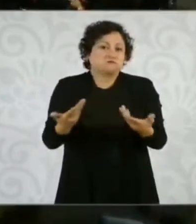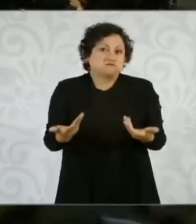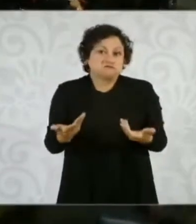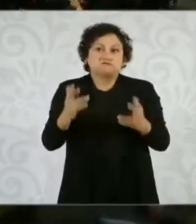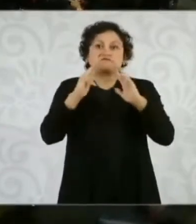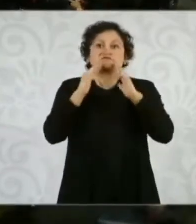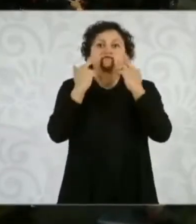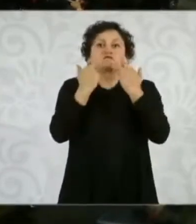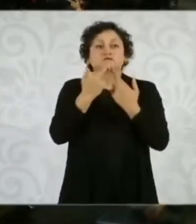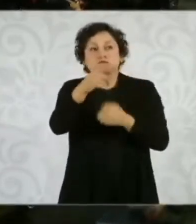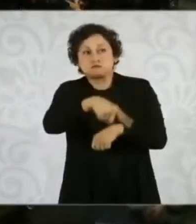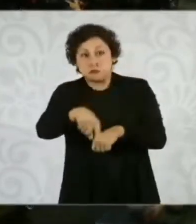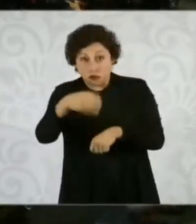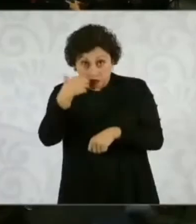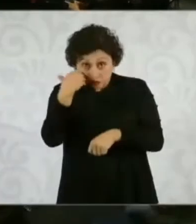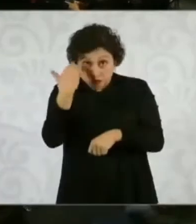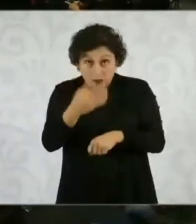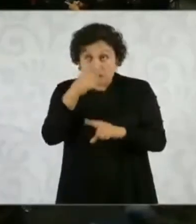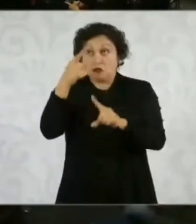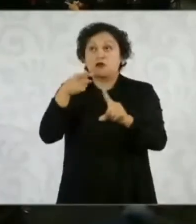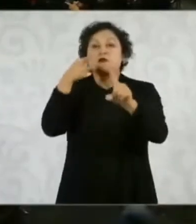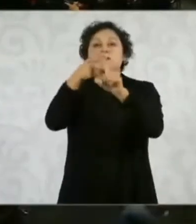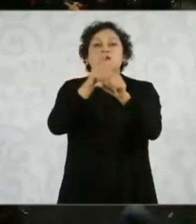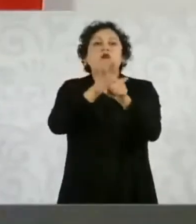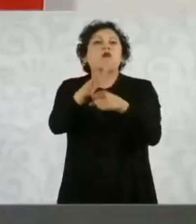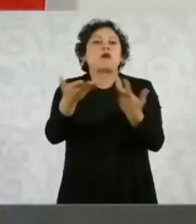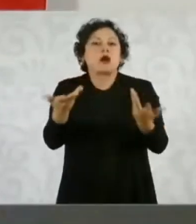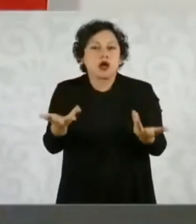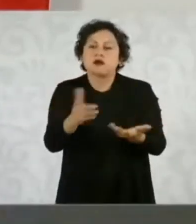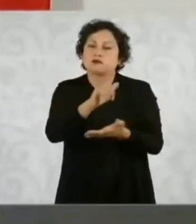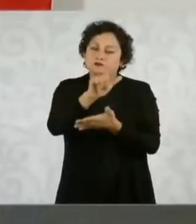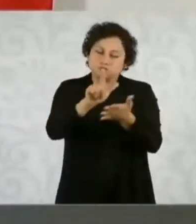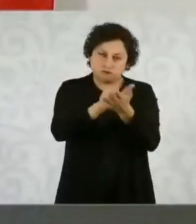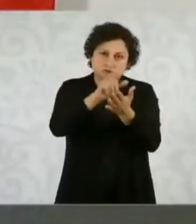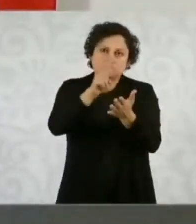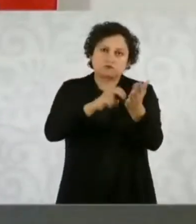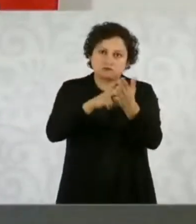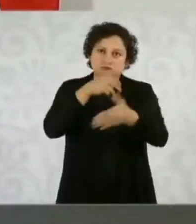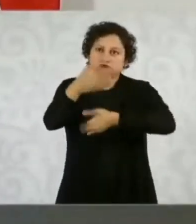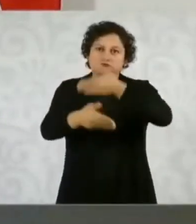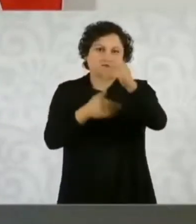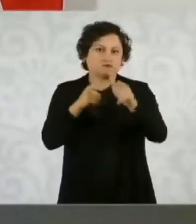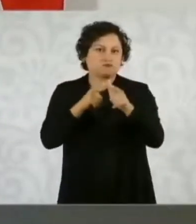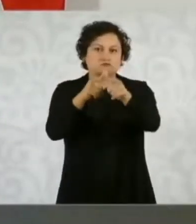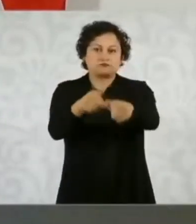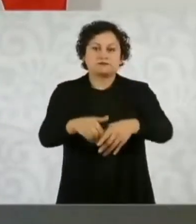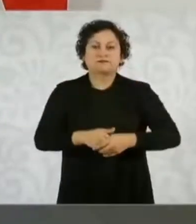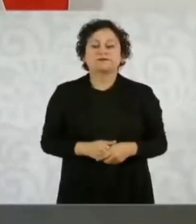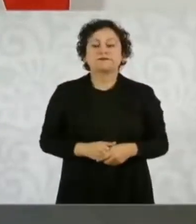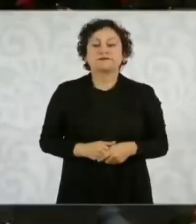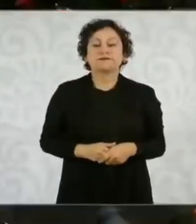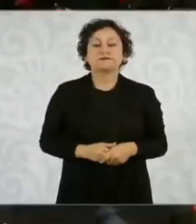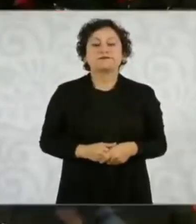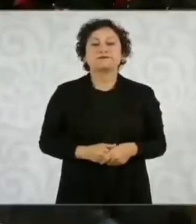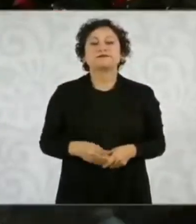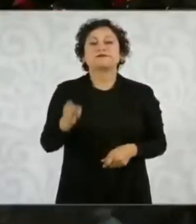ellos lo desean? Pues avanzar en la reforma al Poder Judicial. Bueno, terminamos por hoy.